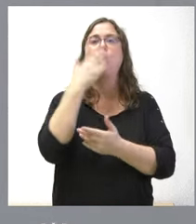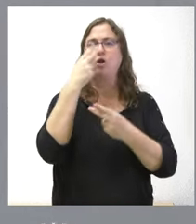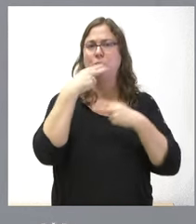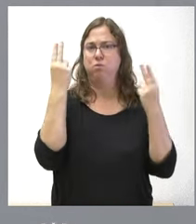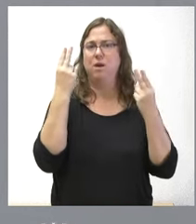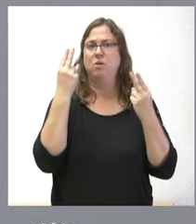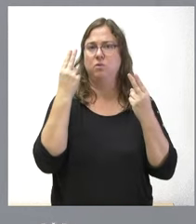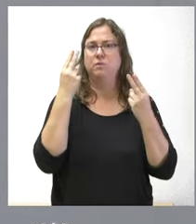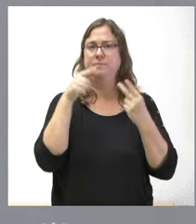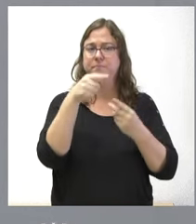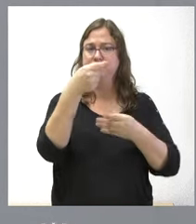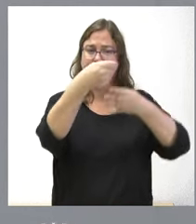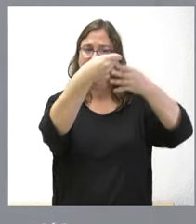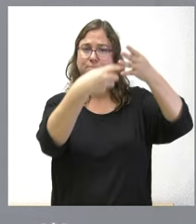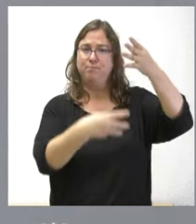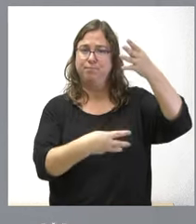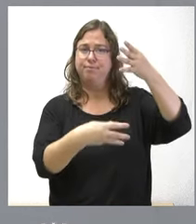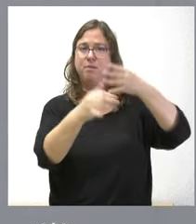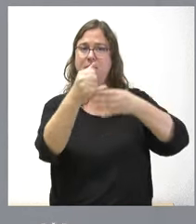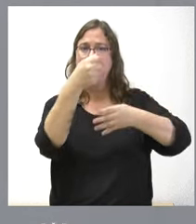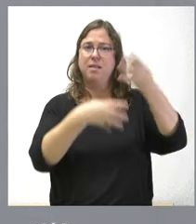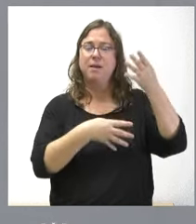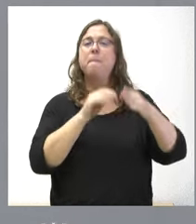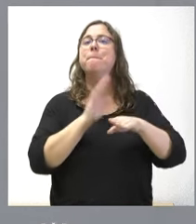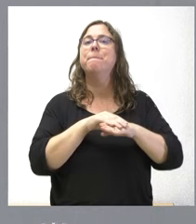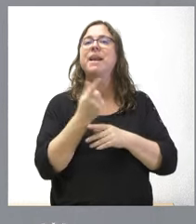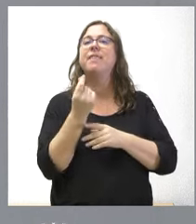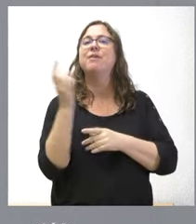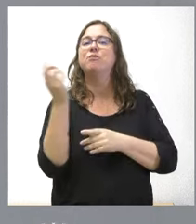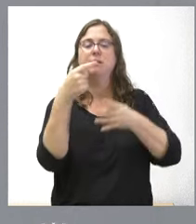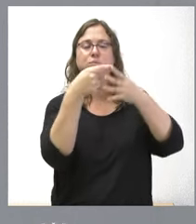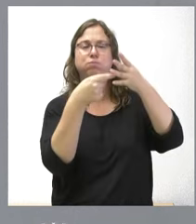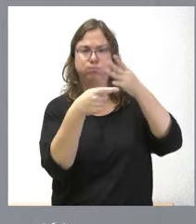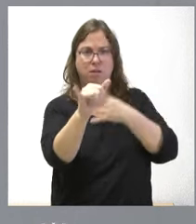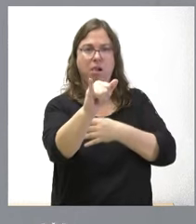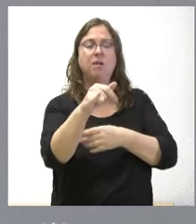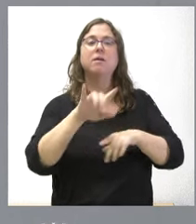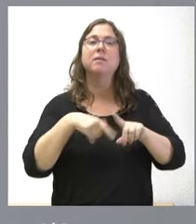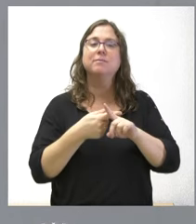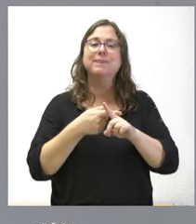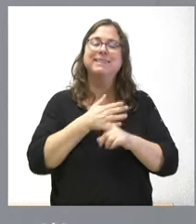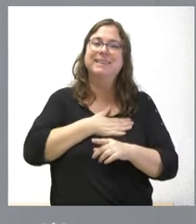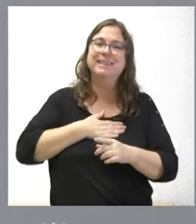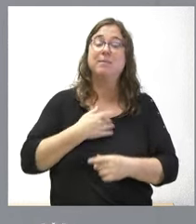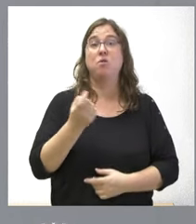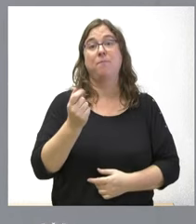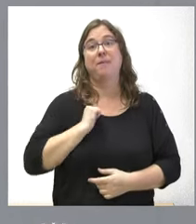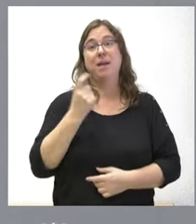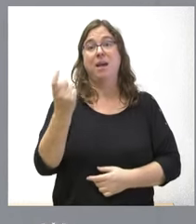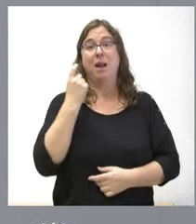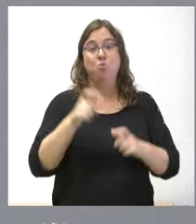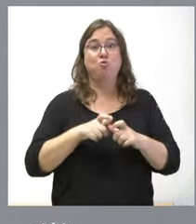el relato del destino de los mismos y se trata de abordar el incremento de alumnos en estas etapas